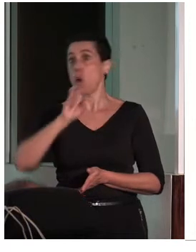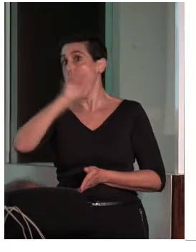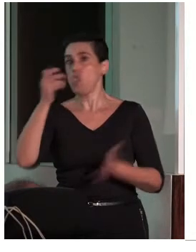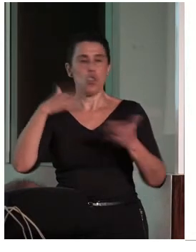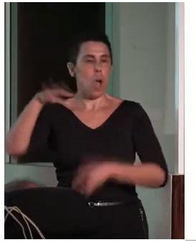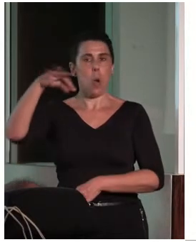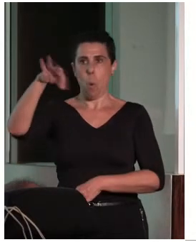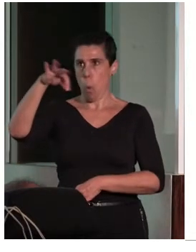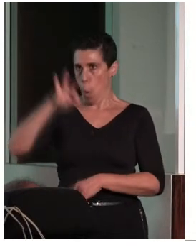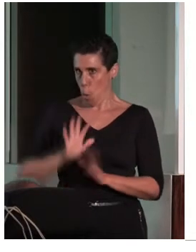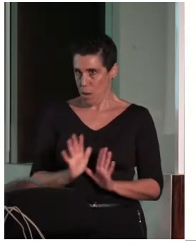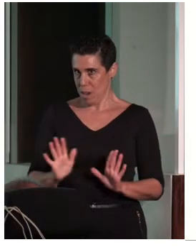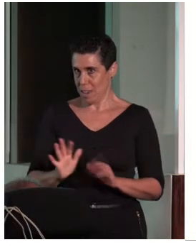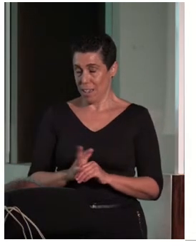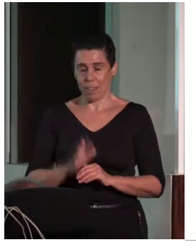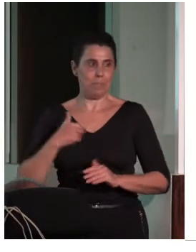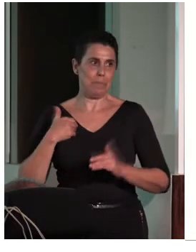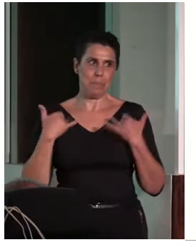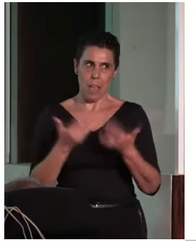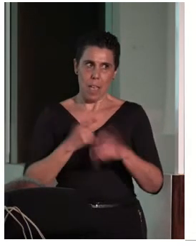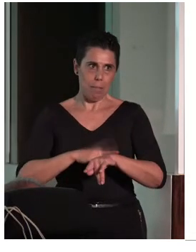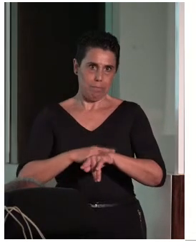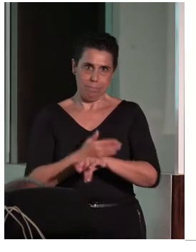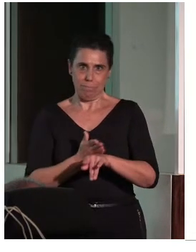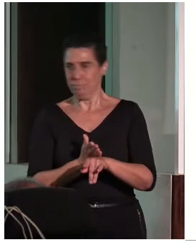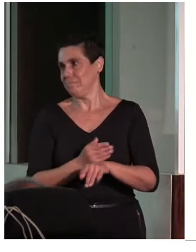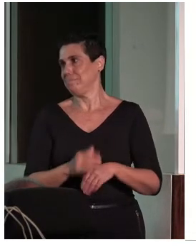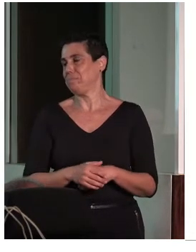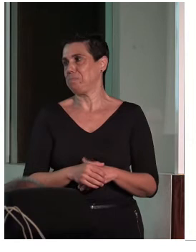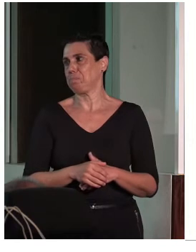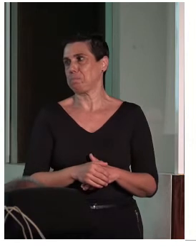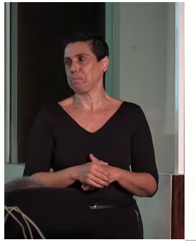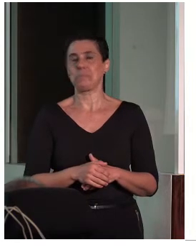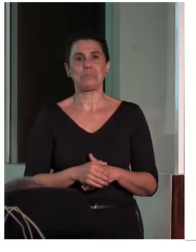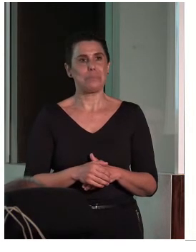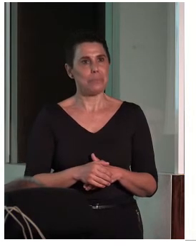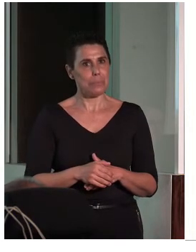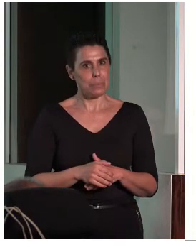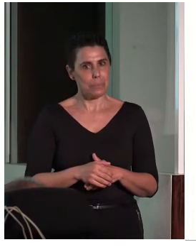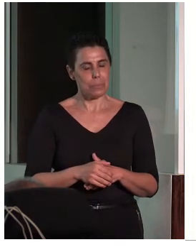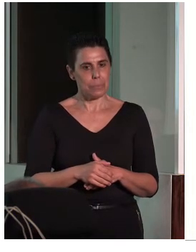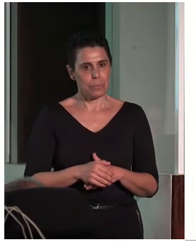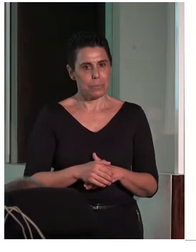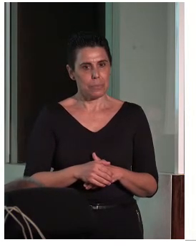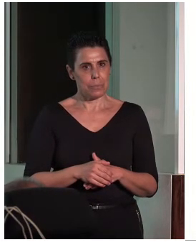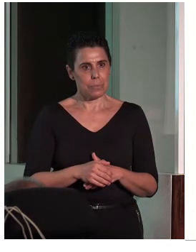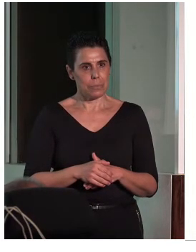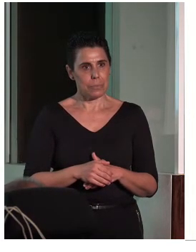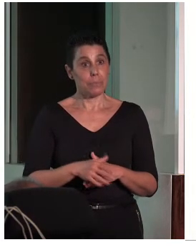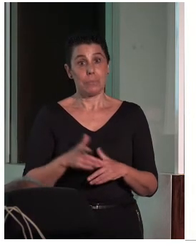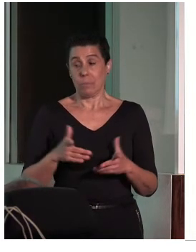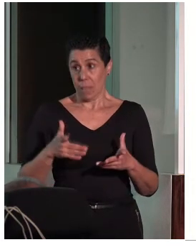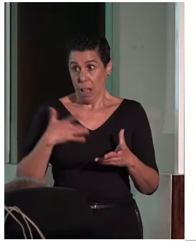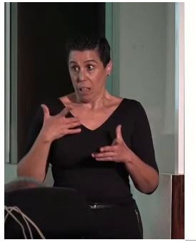Ya muy rápido, porque creo que me estoy colando de tiempo, en el trabajo